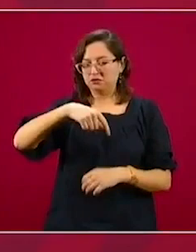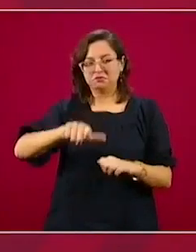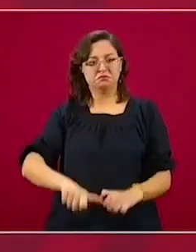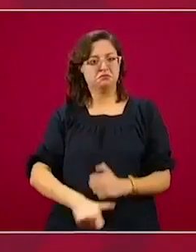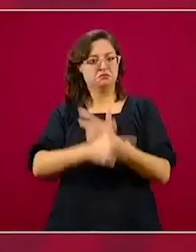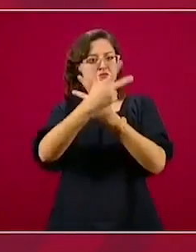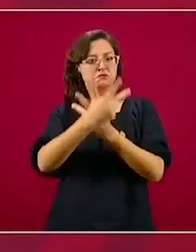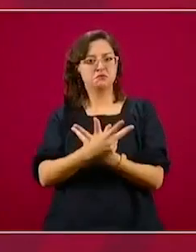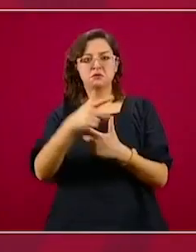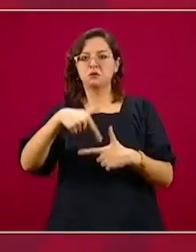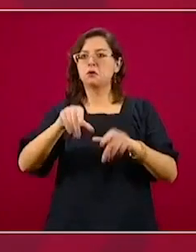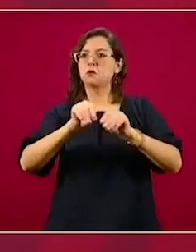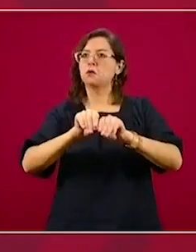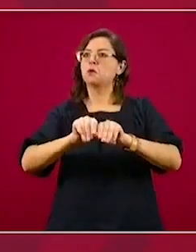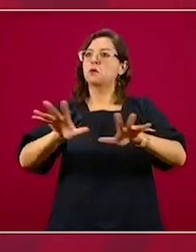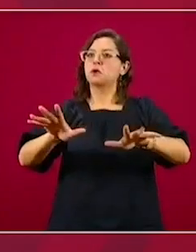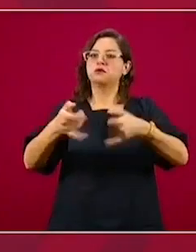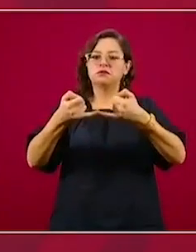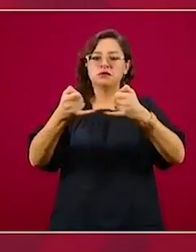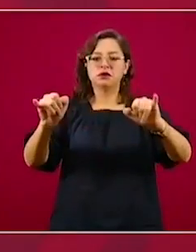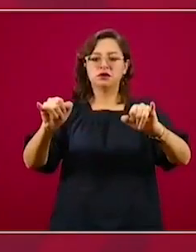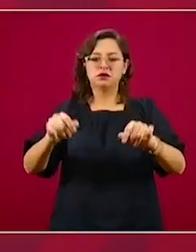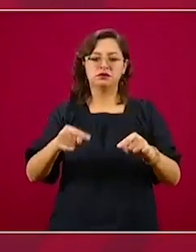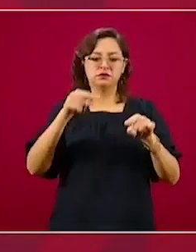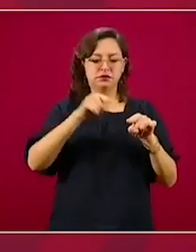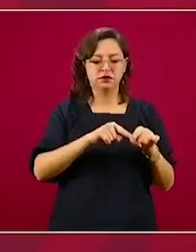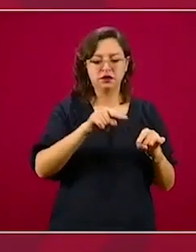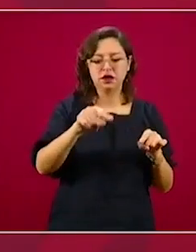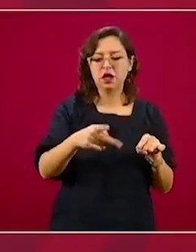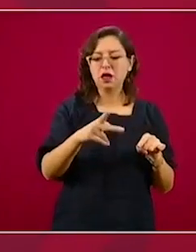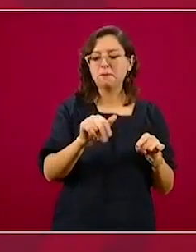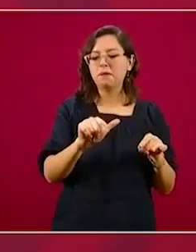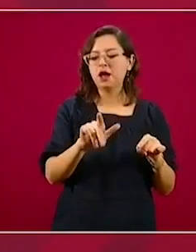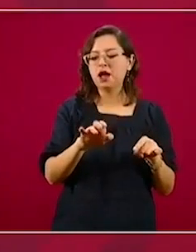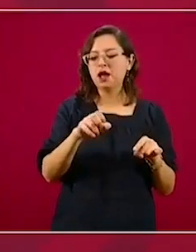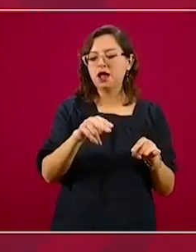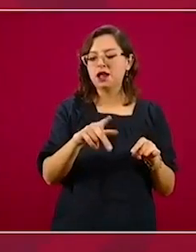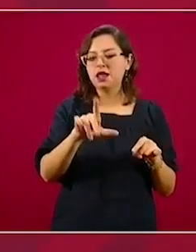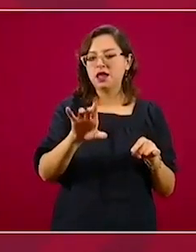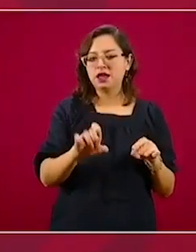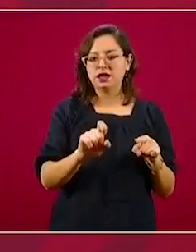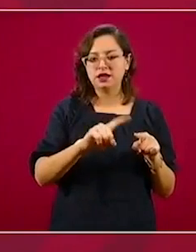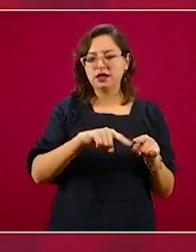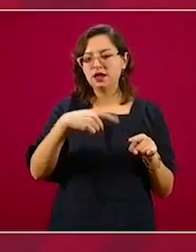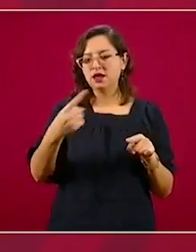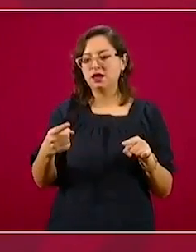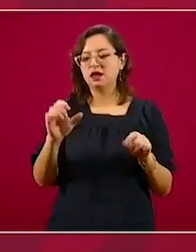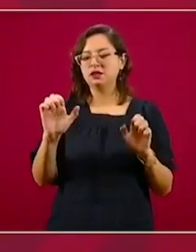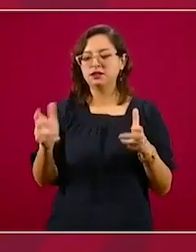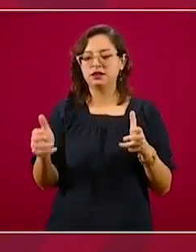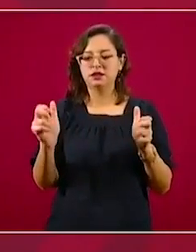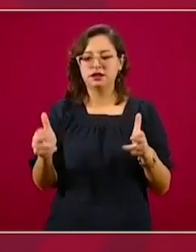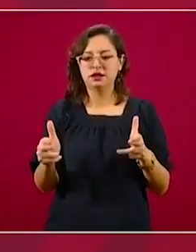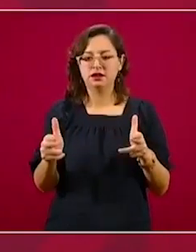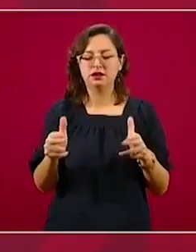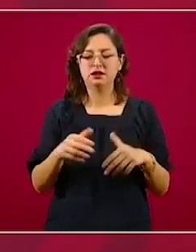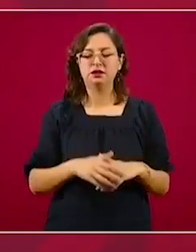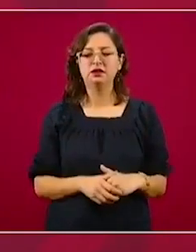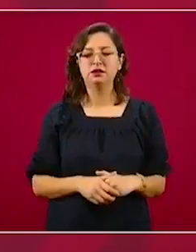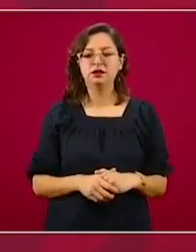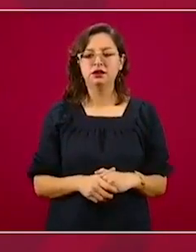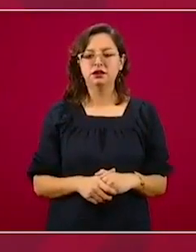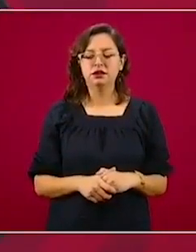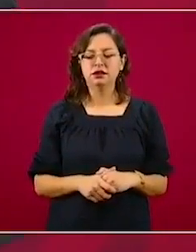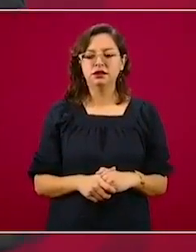mandatario federal indicó que a le gustaría acudir la semana próxima a dar el banderazo de salida a la construcción de esta obra, y si no fuese